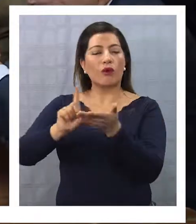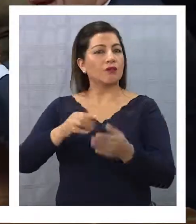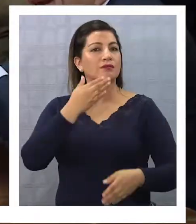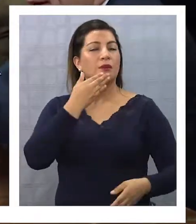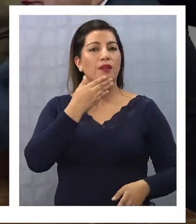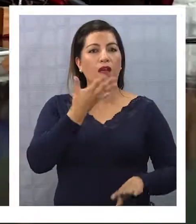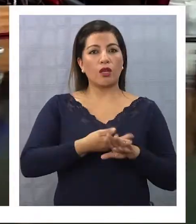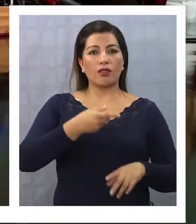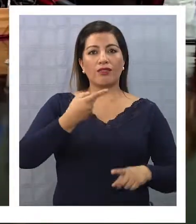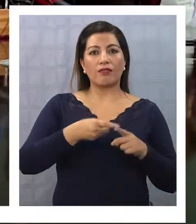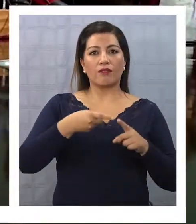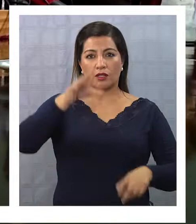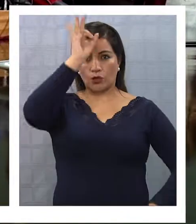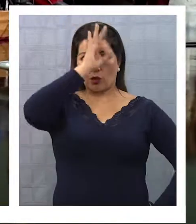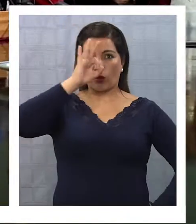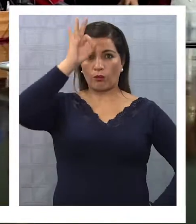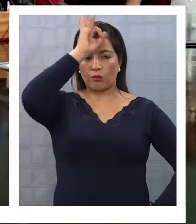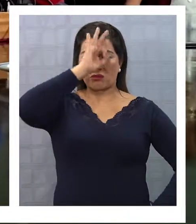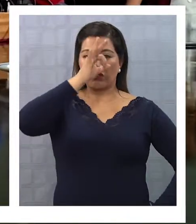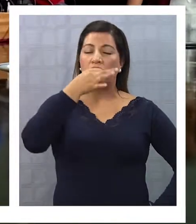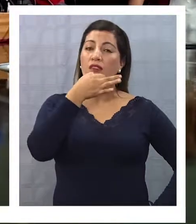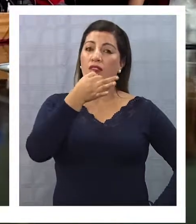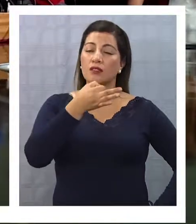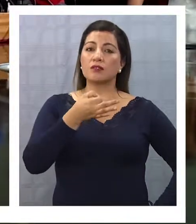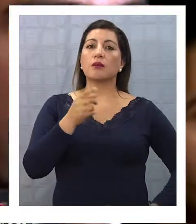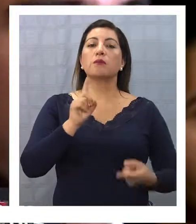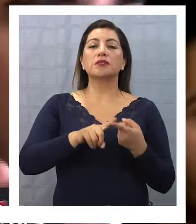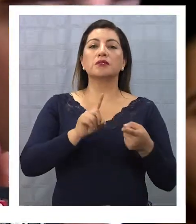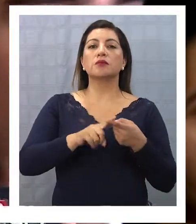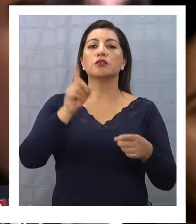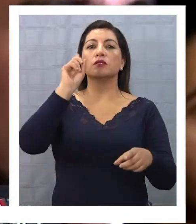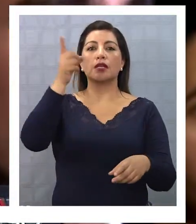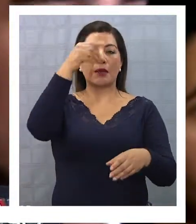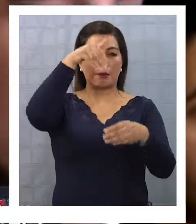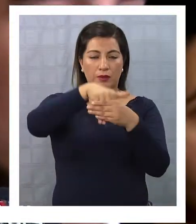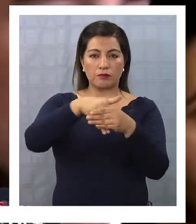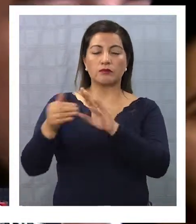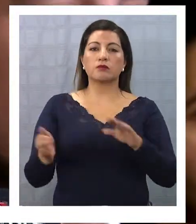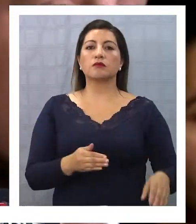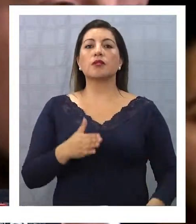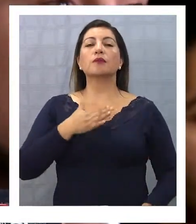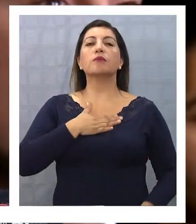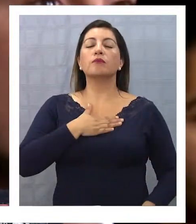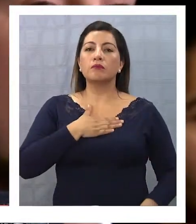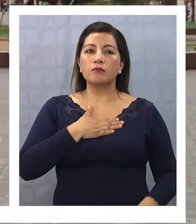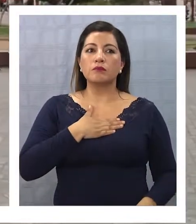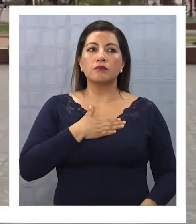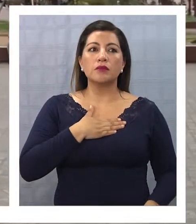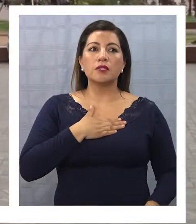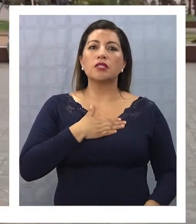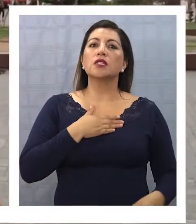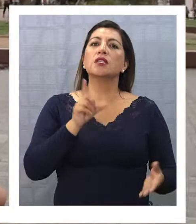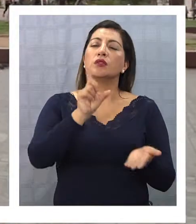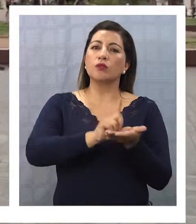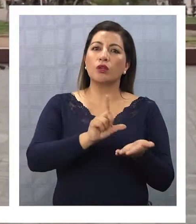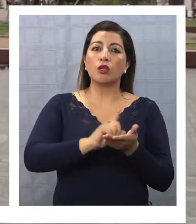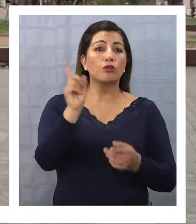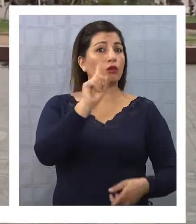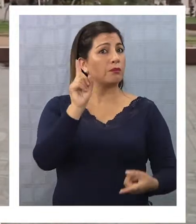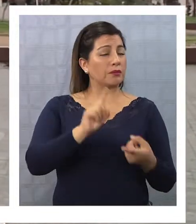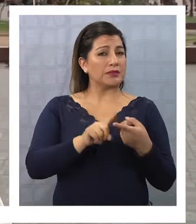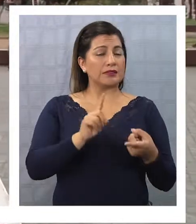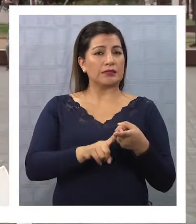otras opiniones que valoran la participación en las primarias. Lamentar que nuestro sector no esté participando en las primarias. Yo creo que fue un error.